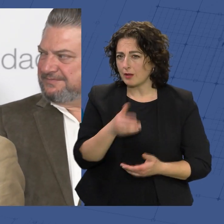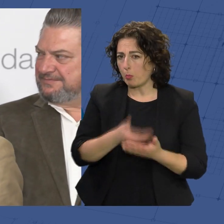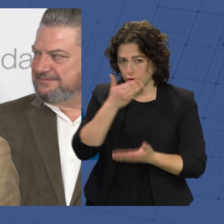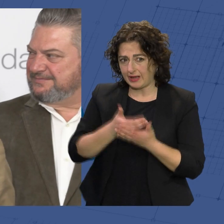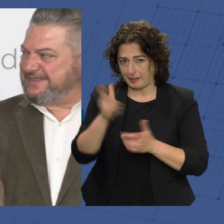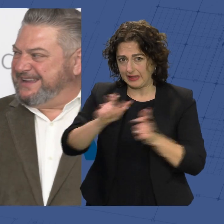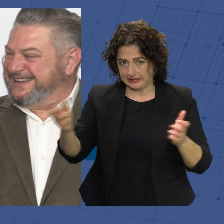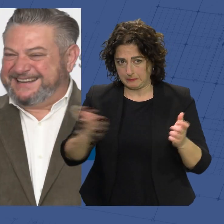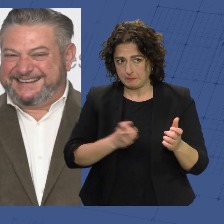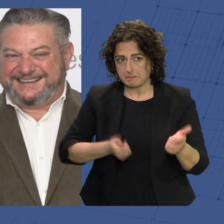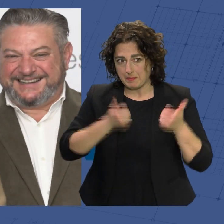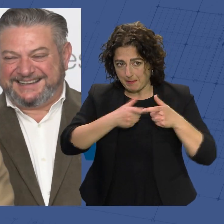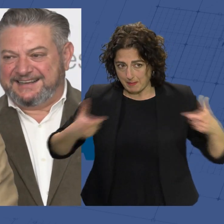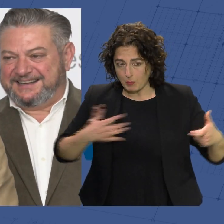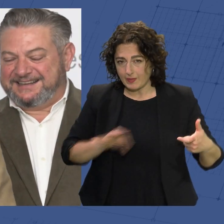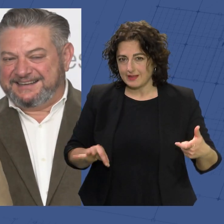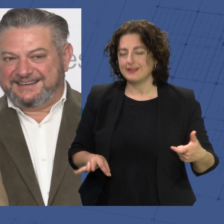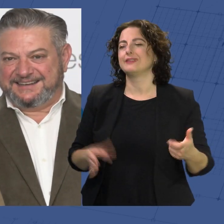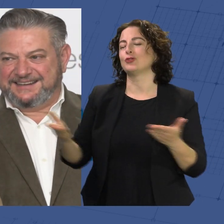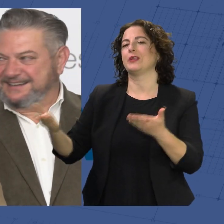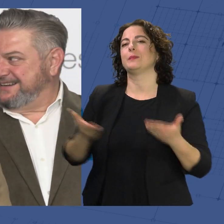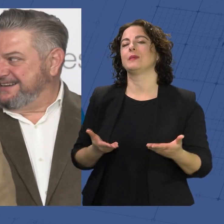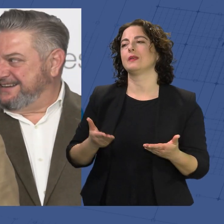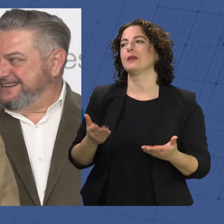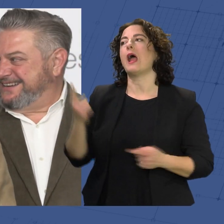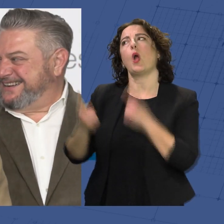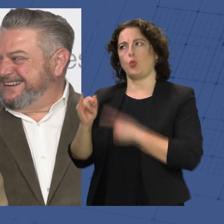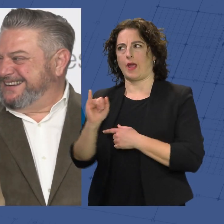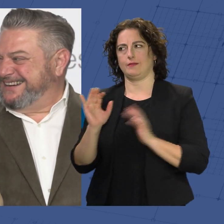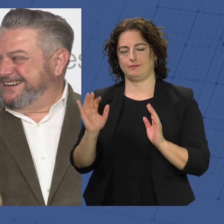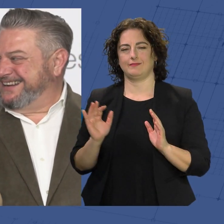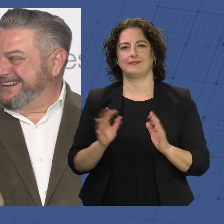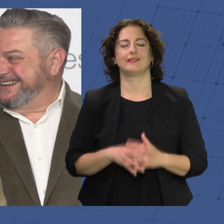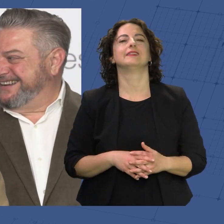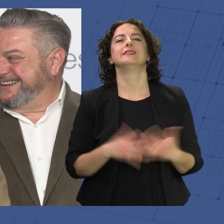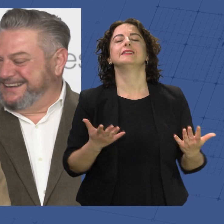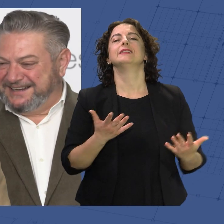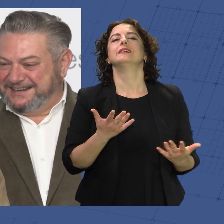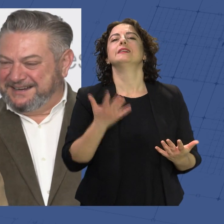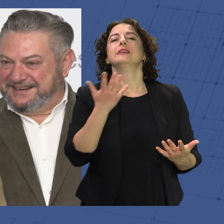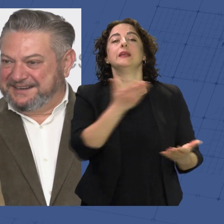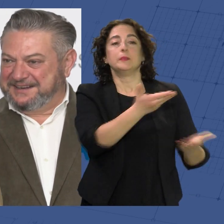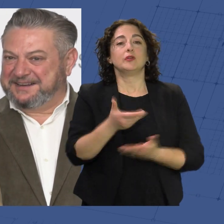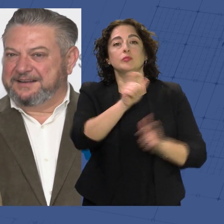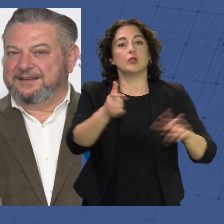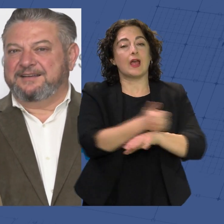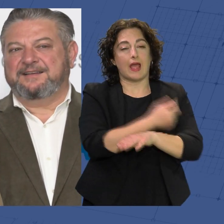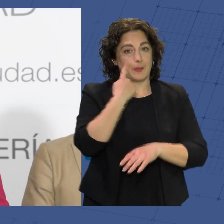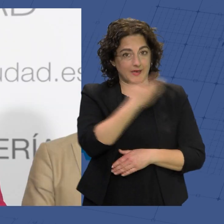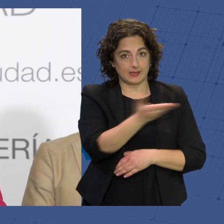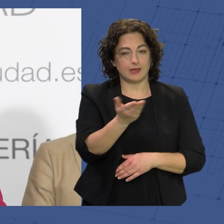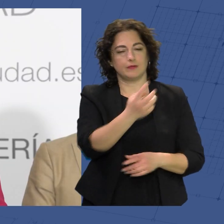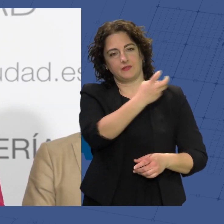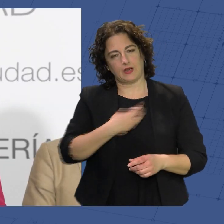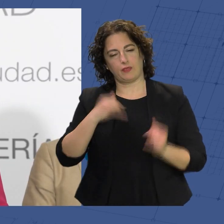sigan viniendo gente, o sea que invito a que los almerienses disfruten de verdad de esta tradición.